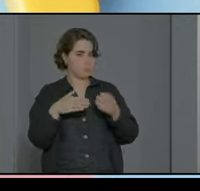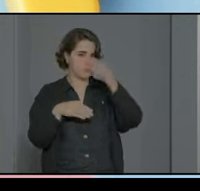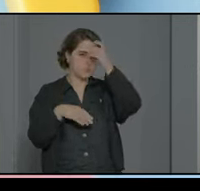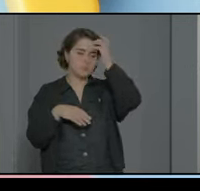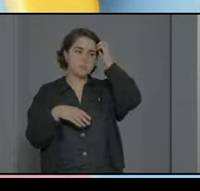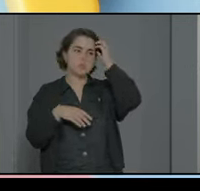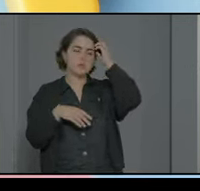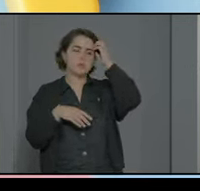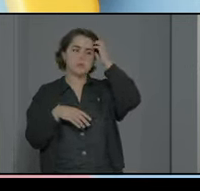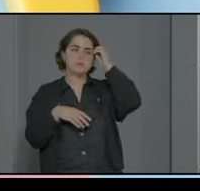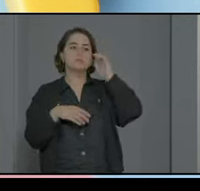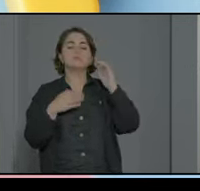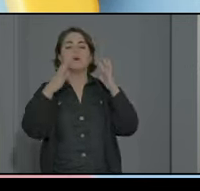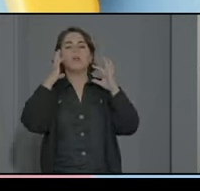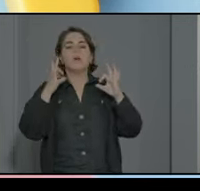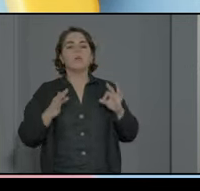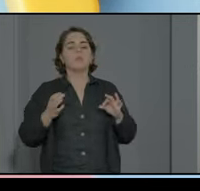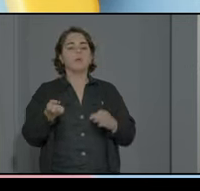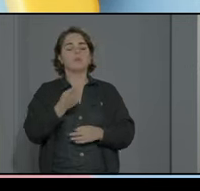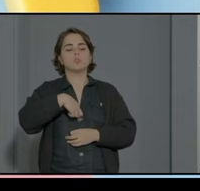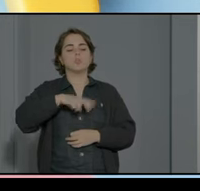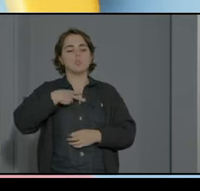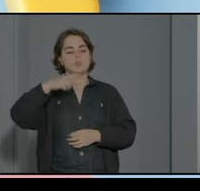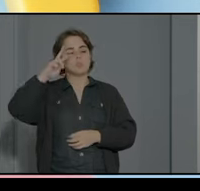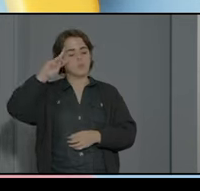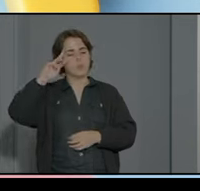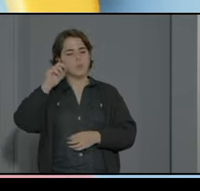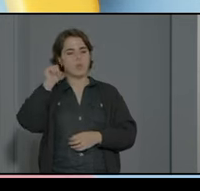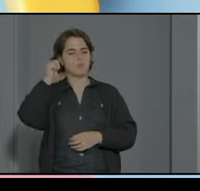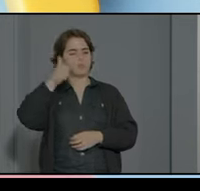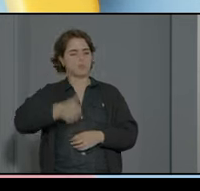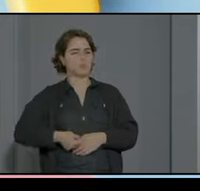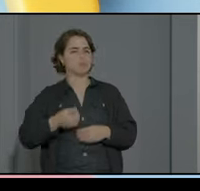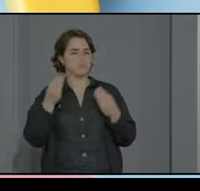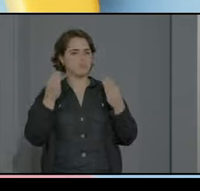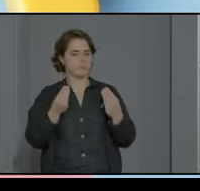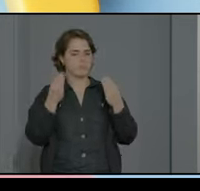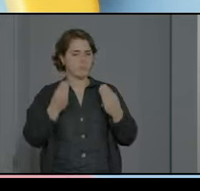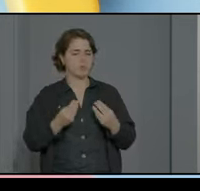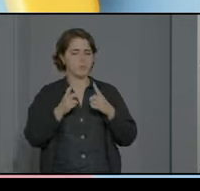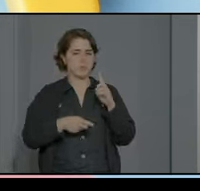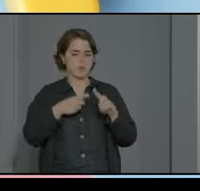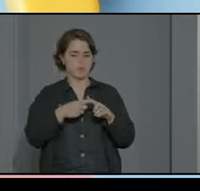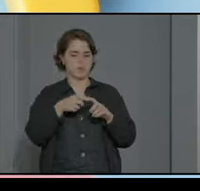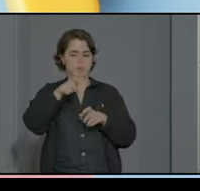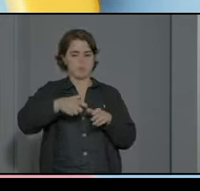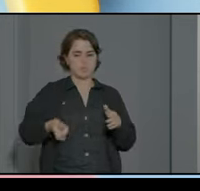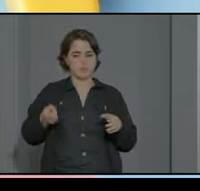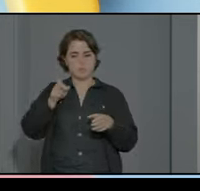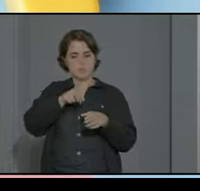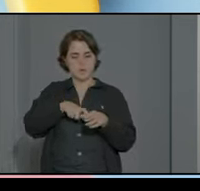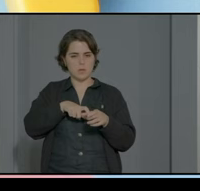evidentemente somos una experiencia enriquecedora para el desarrollo del implicado que quiera